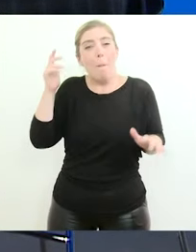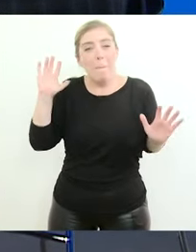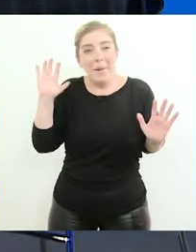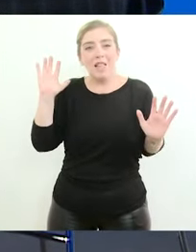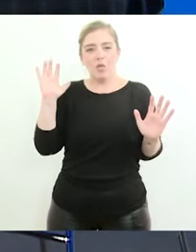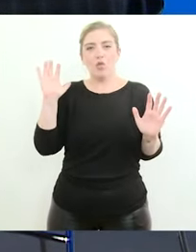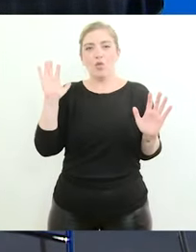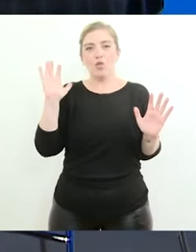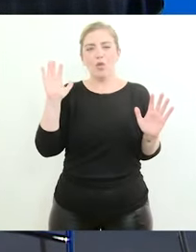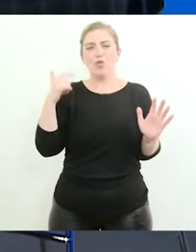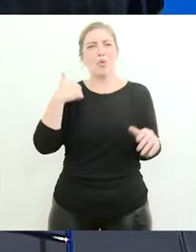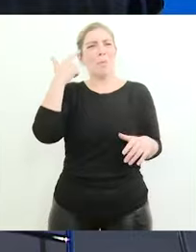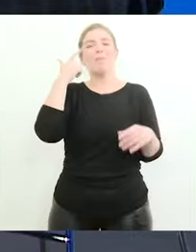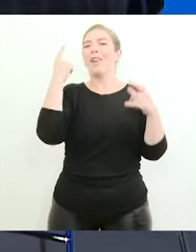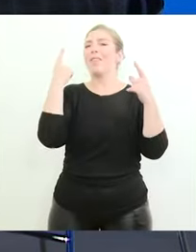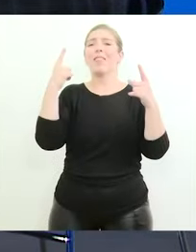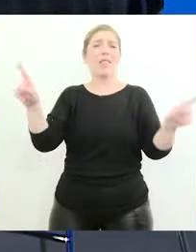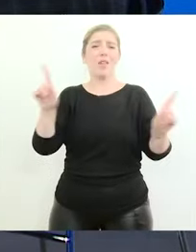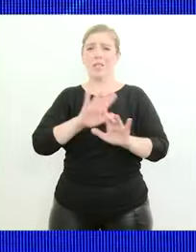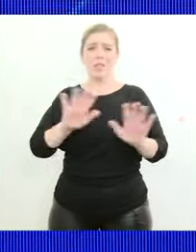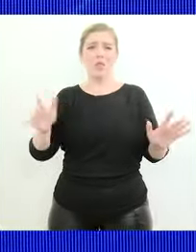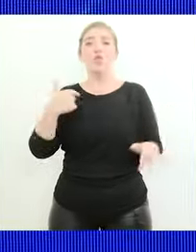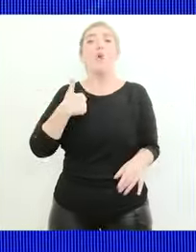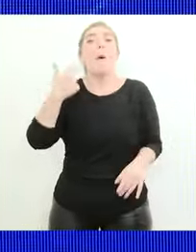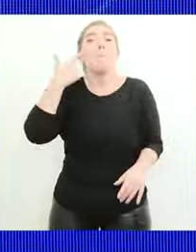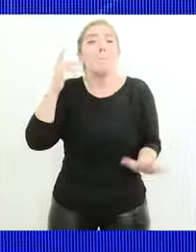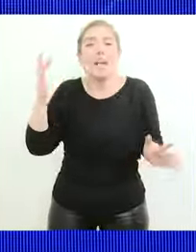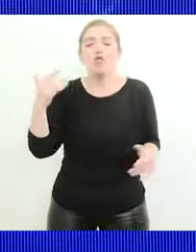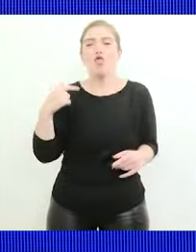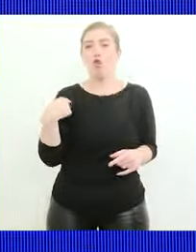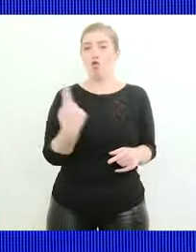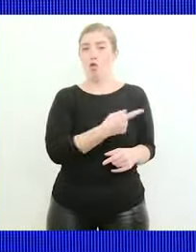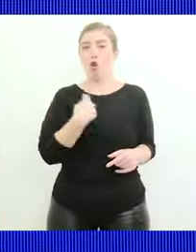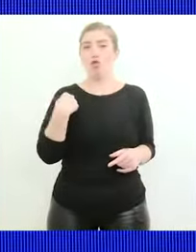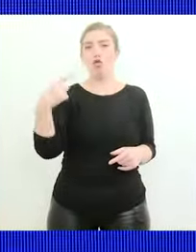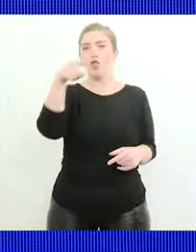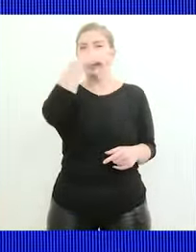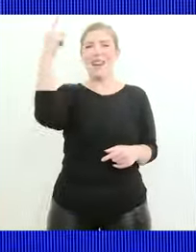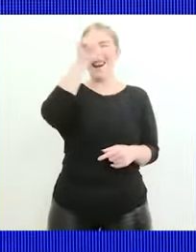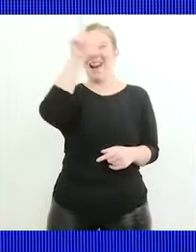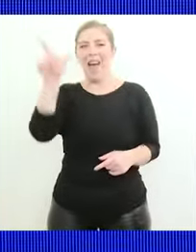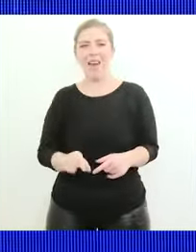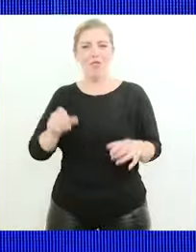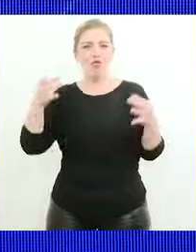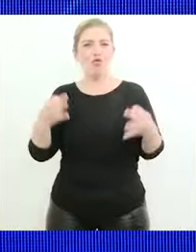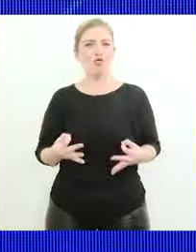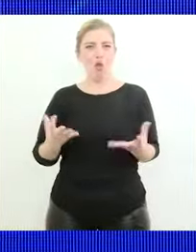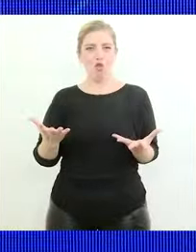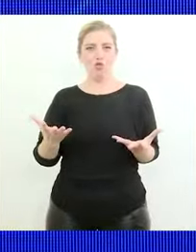absolutamente distinto yo siento que nosotros somos una nación que tenemos además